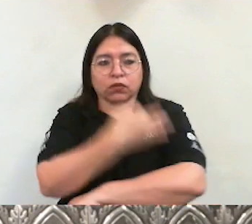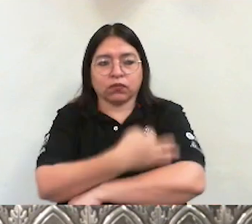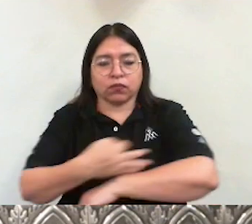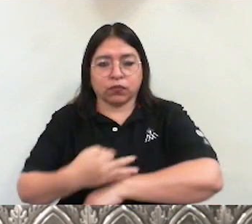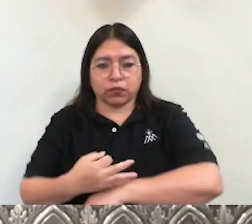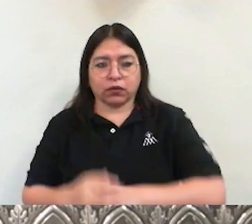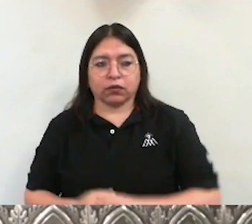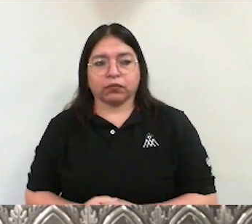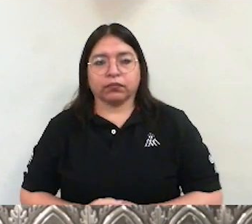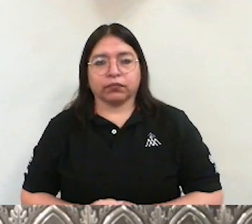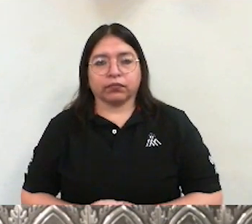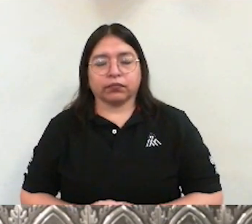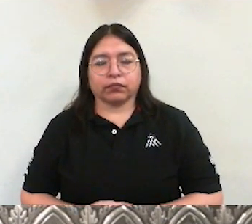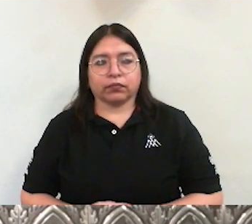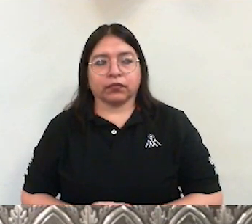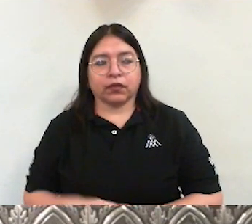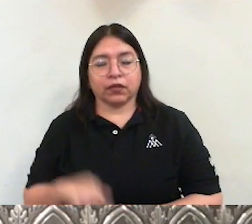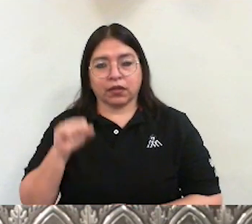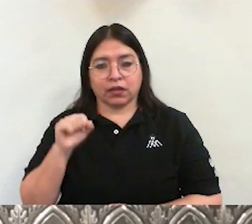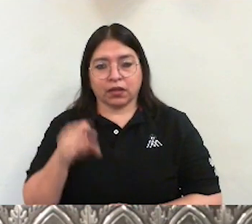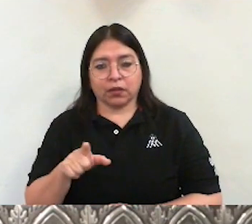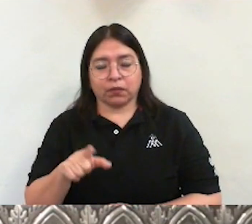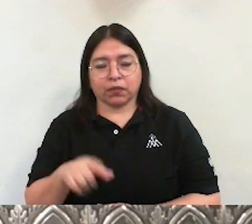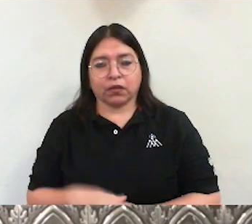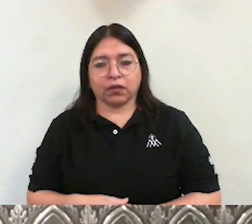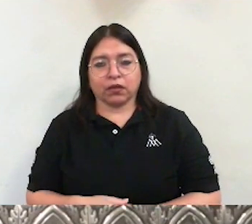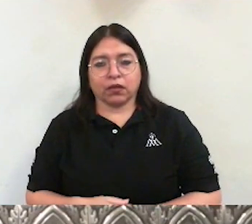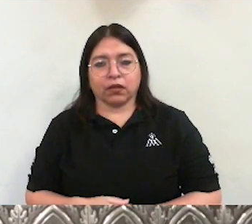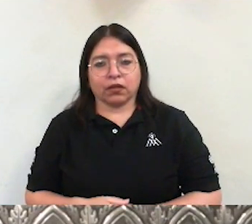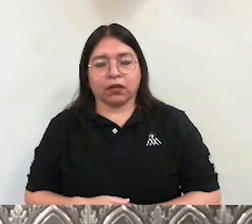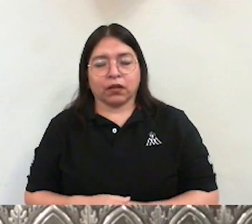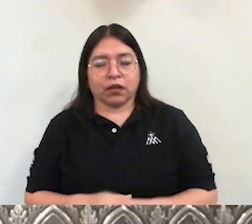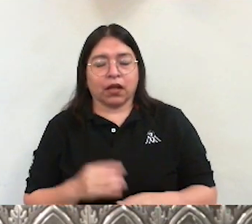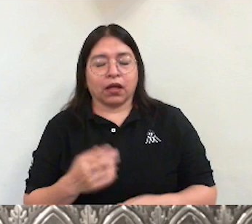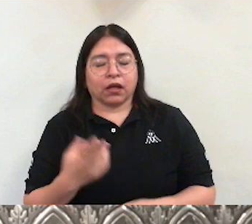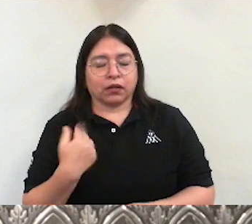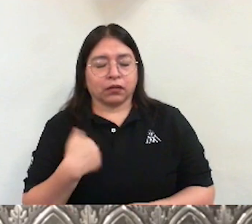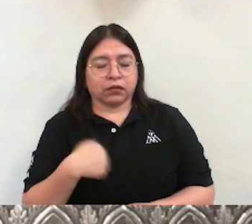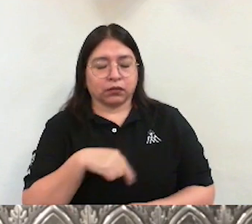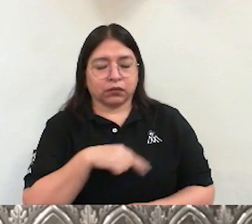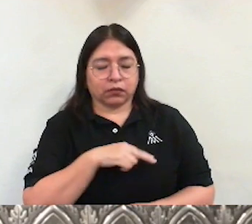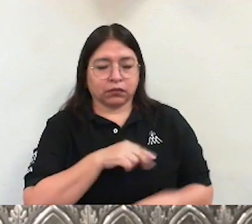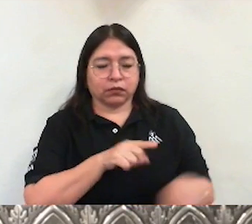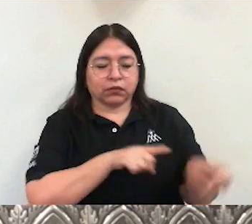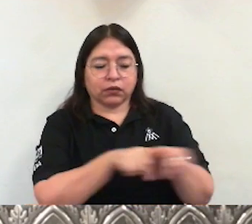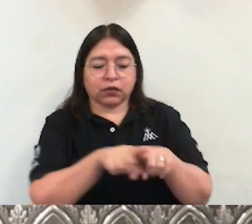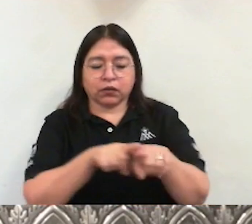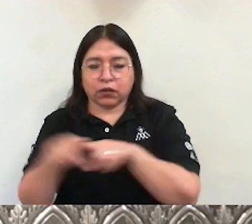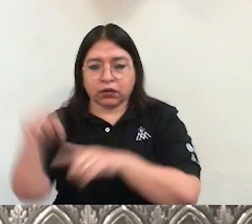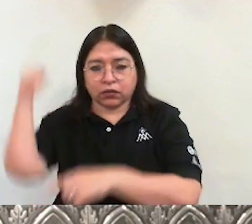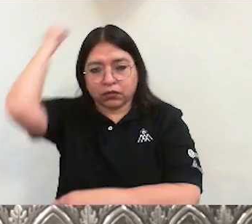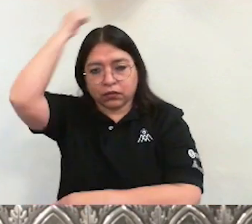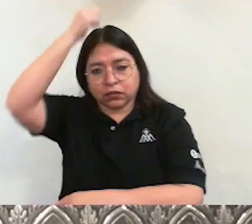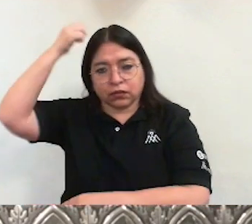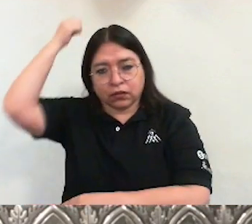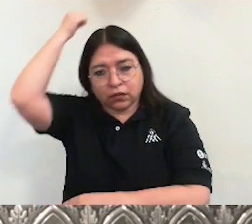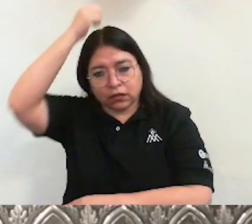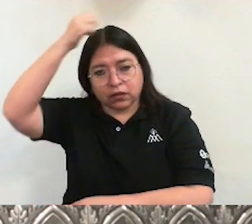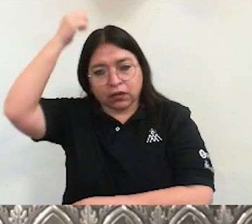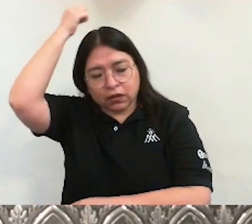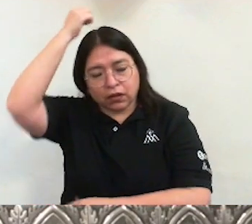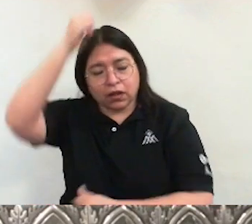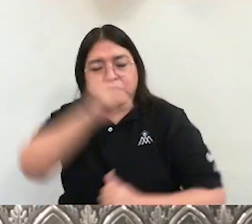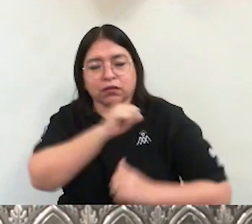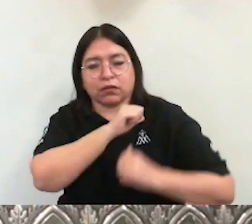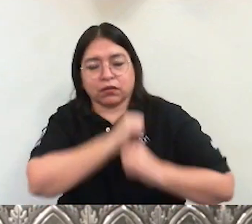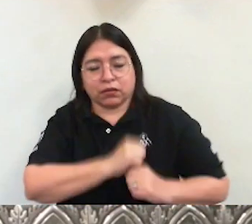Agradezco la presencia de mis hermanos sacerdotes, entregados también con mucho